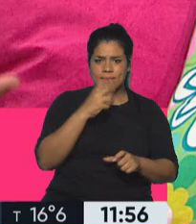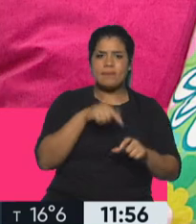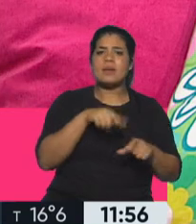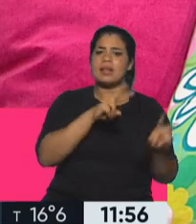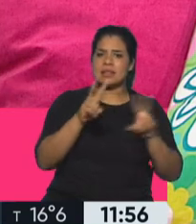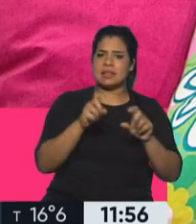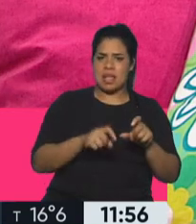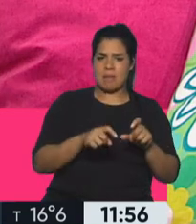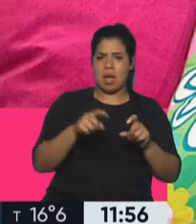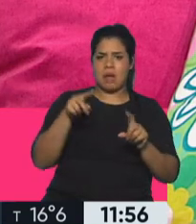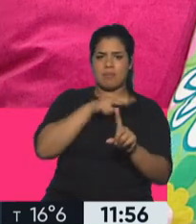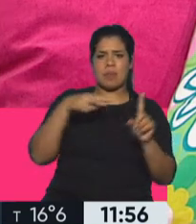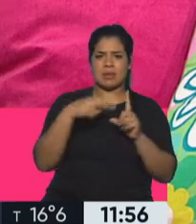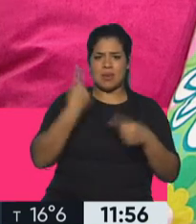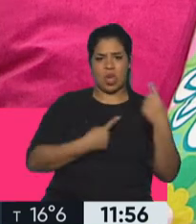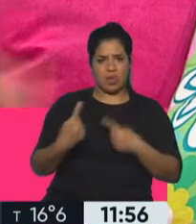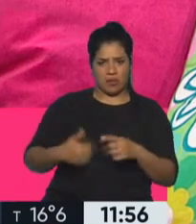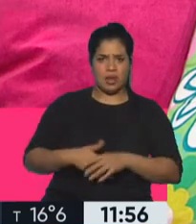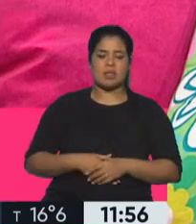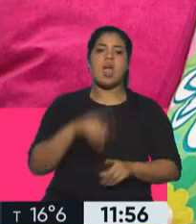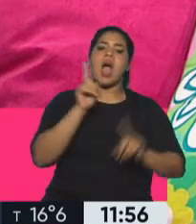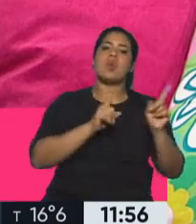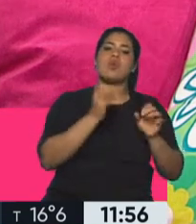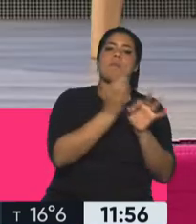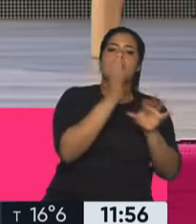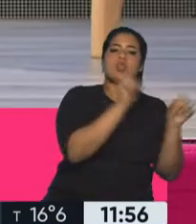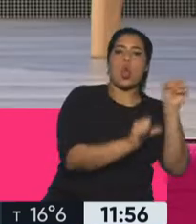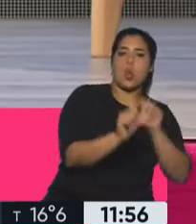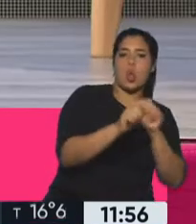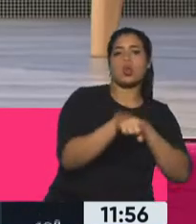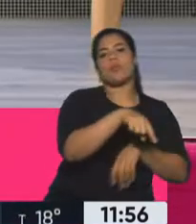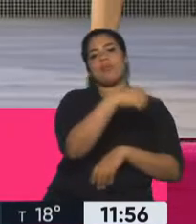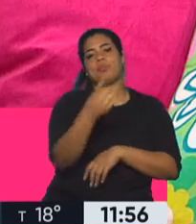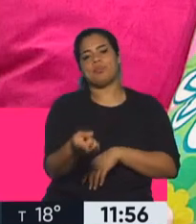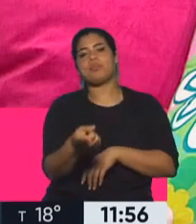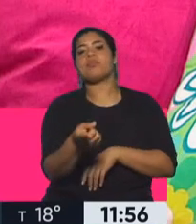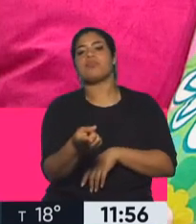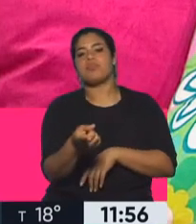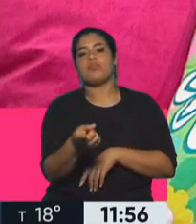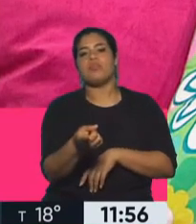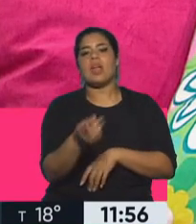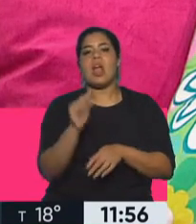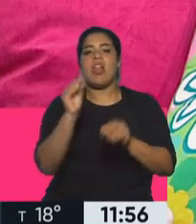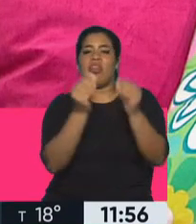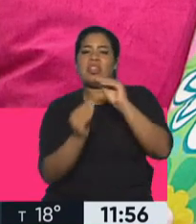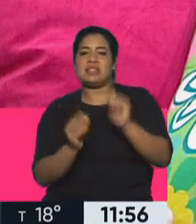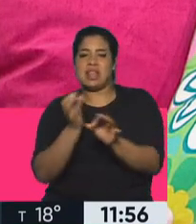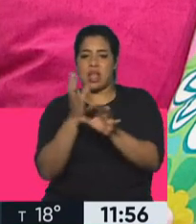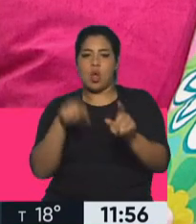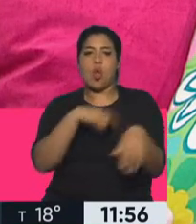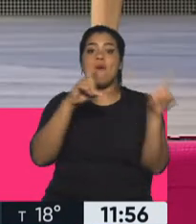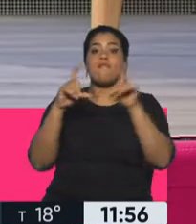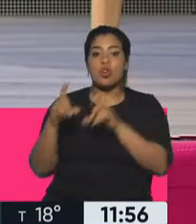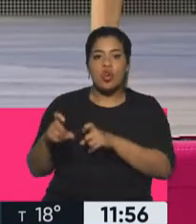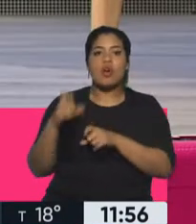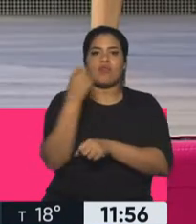distintos puntos de vista. Excelente. Hay algunas biólogas y biólogos, pero también hay diseñadores gráficos, fotógrafas. Sí,